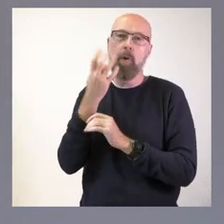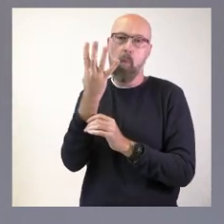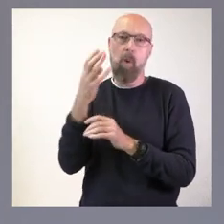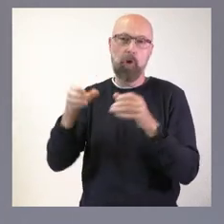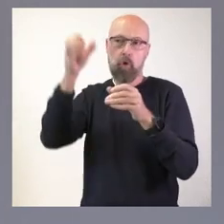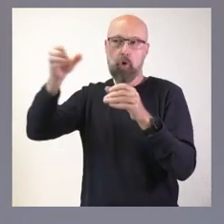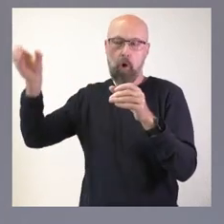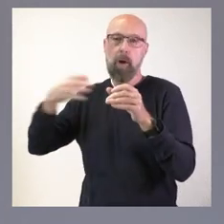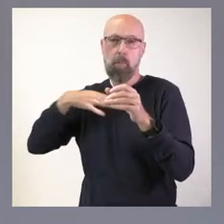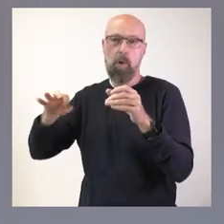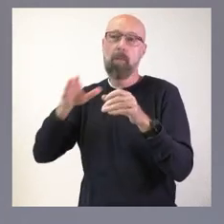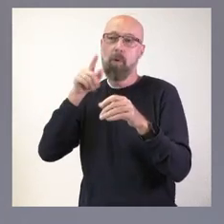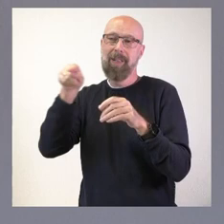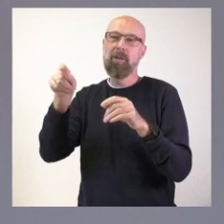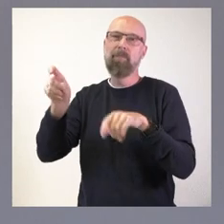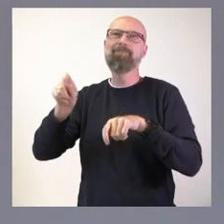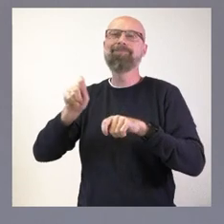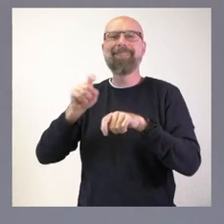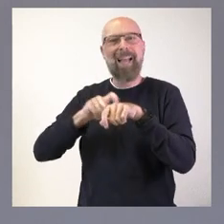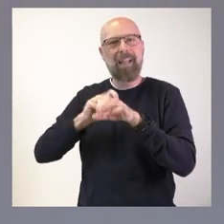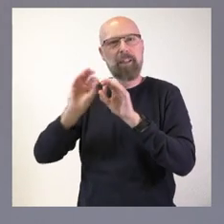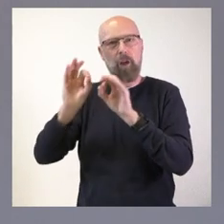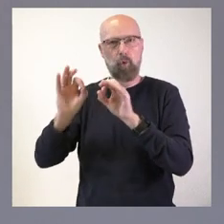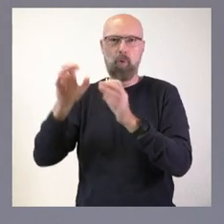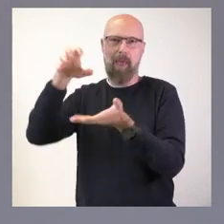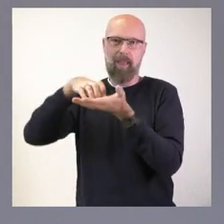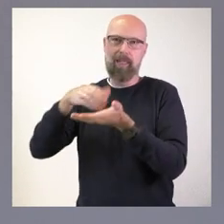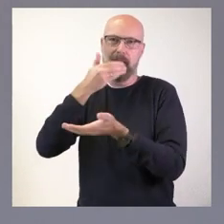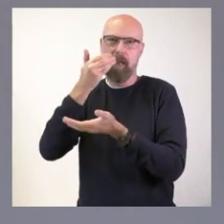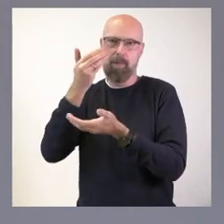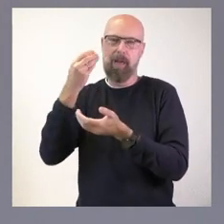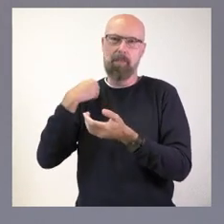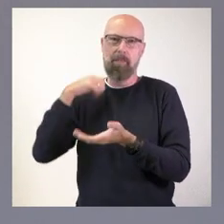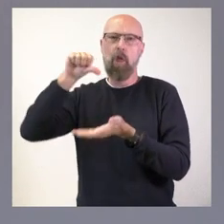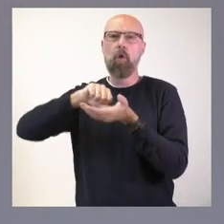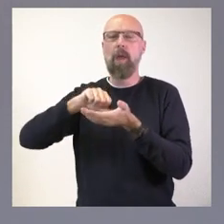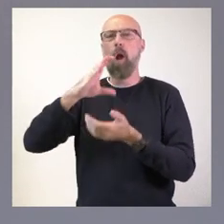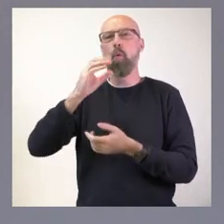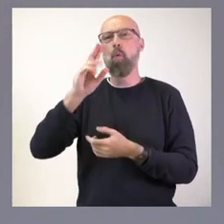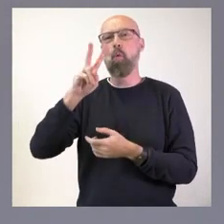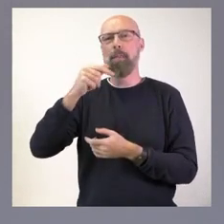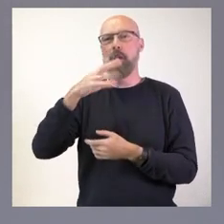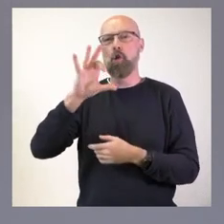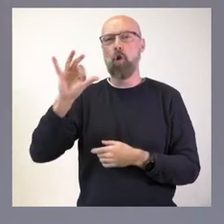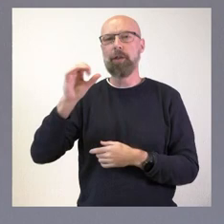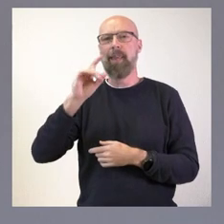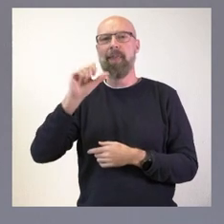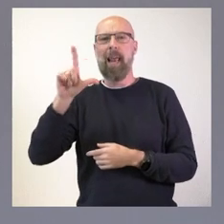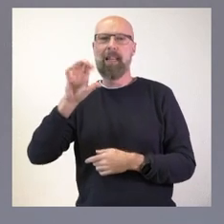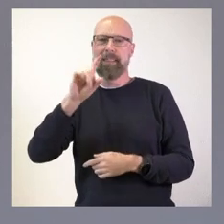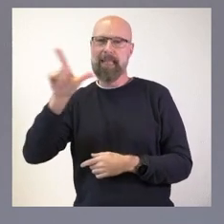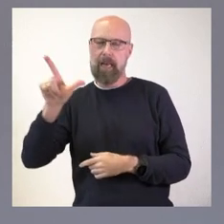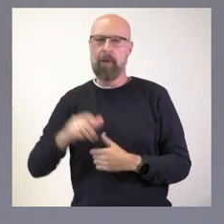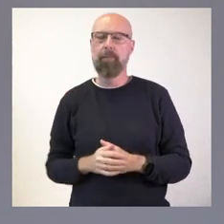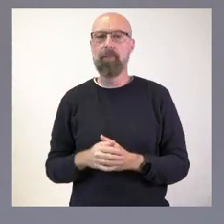caracterizan a la central térmica de Compostilla en la ciudad de Cubillos del Sil. De esta resolución naturalmente se da